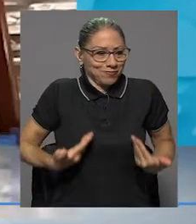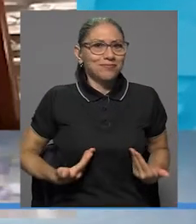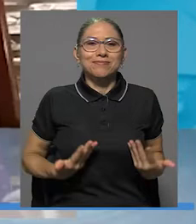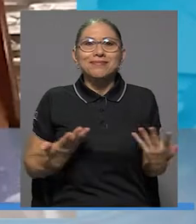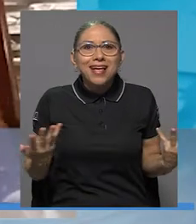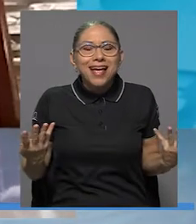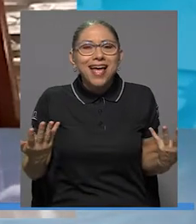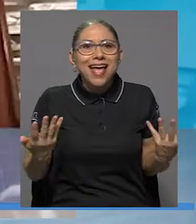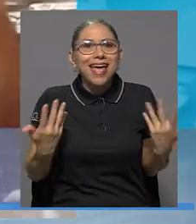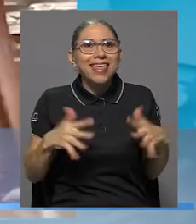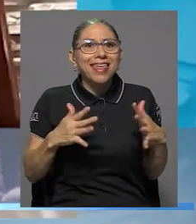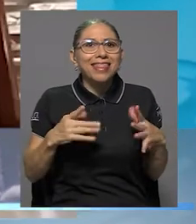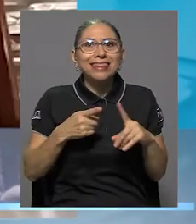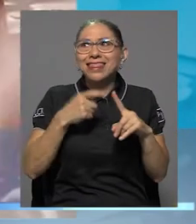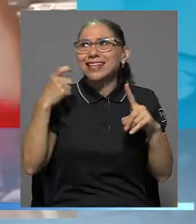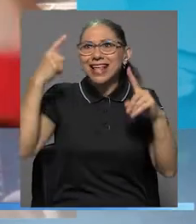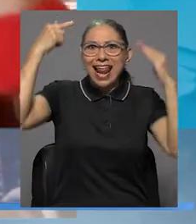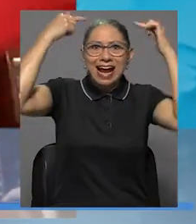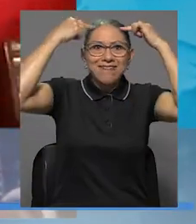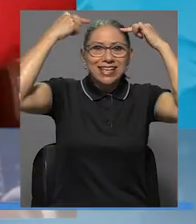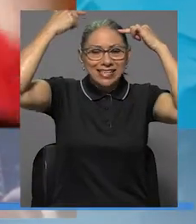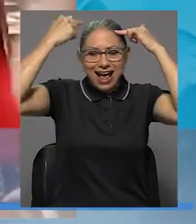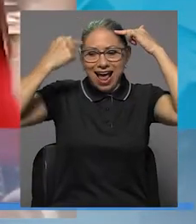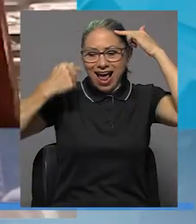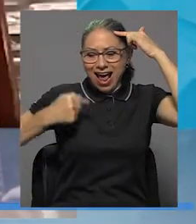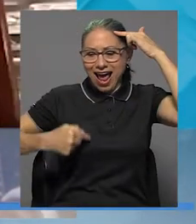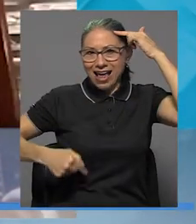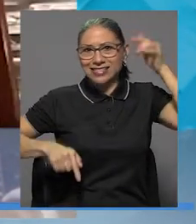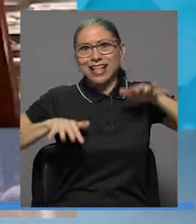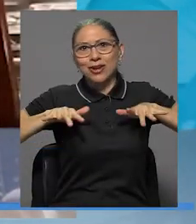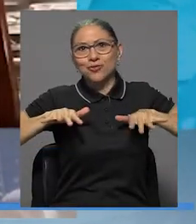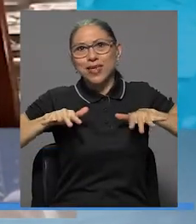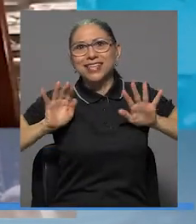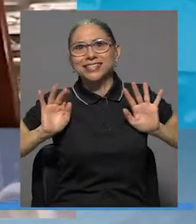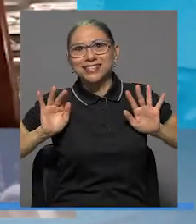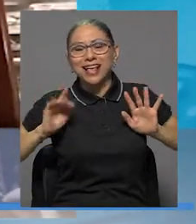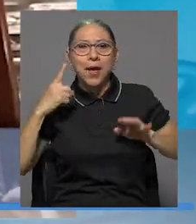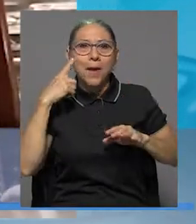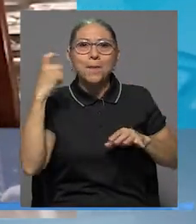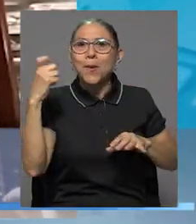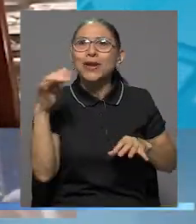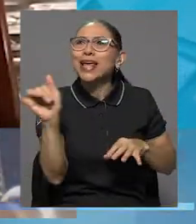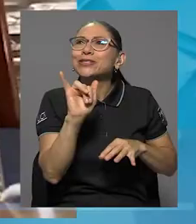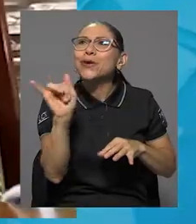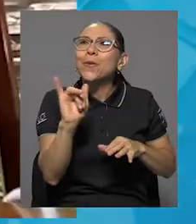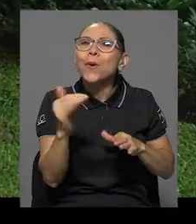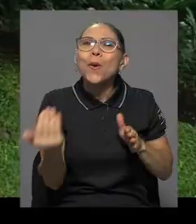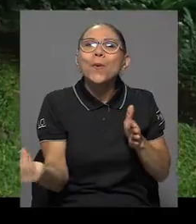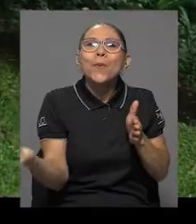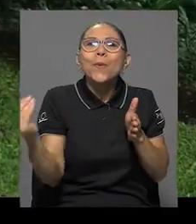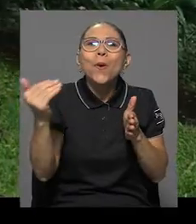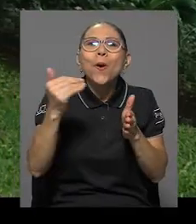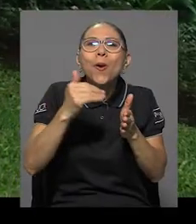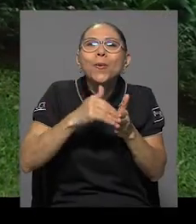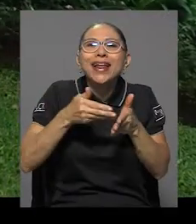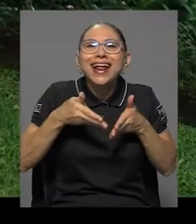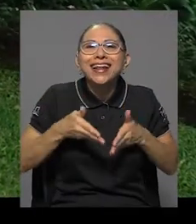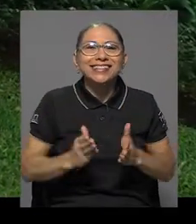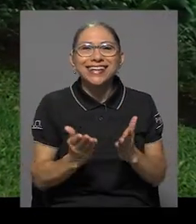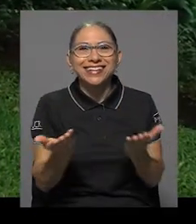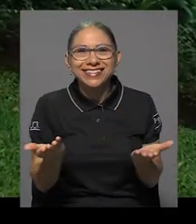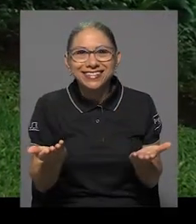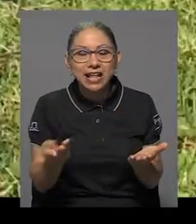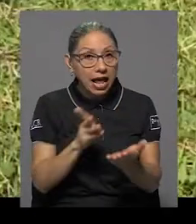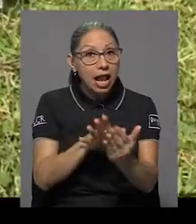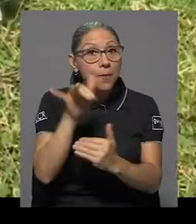he puesto en función, de la cabeza hasta los pies, porque ha sido como volver a nacer.